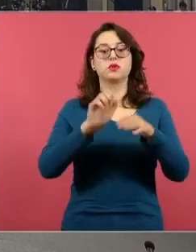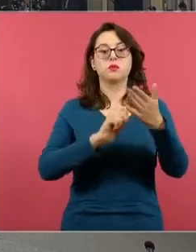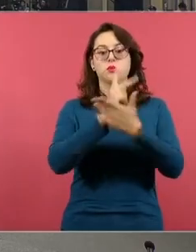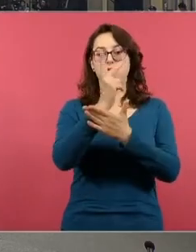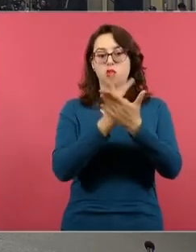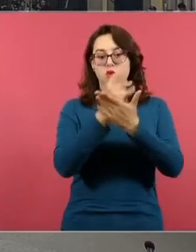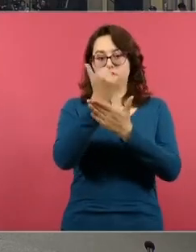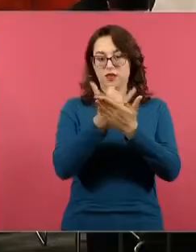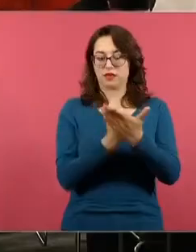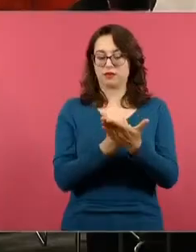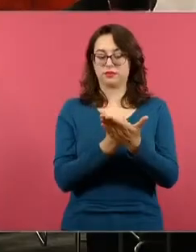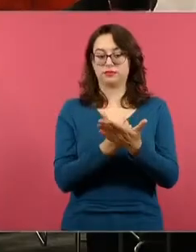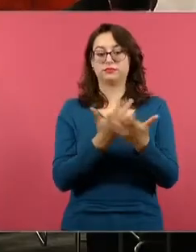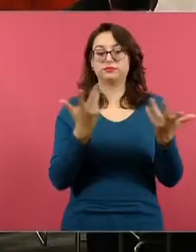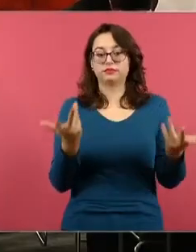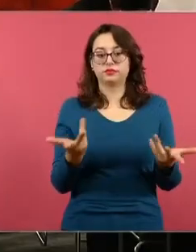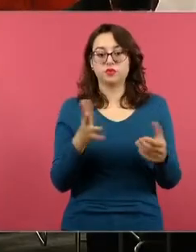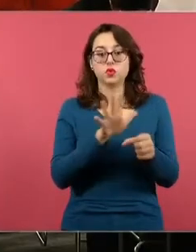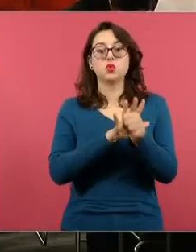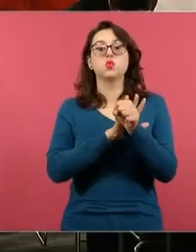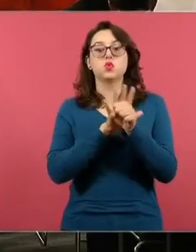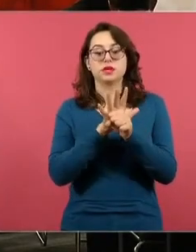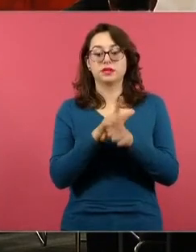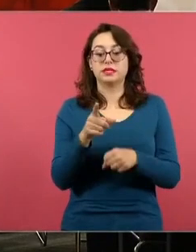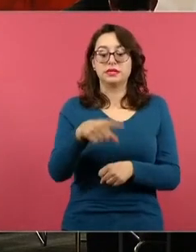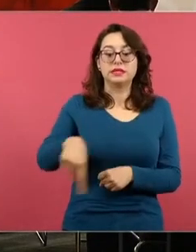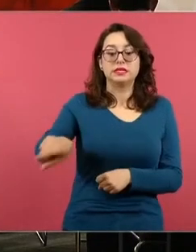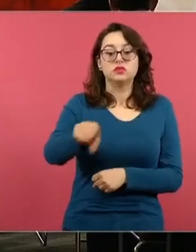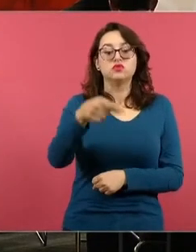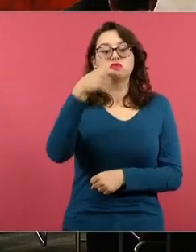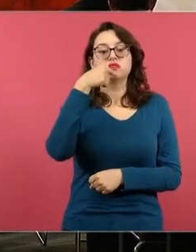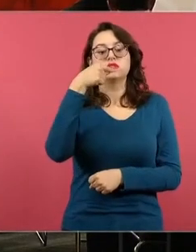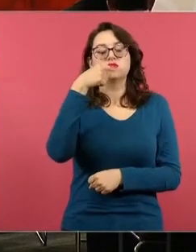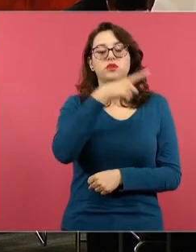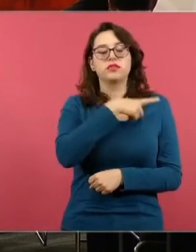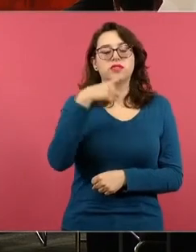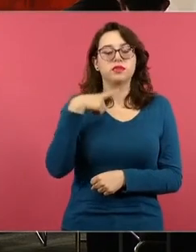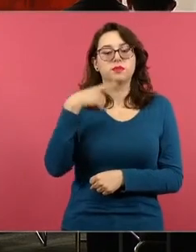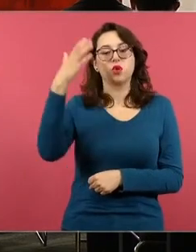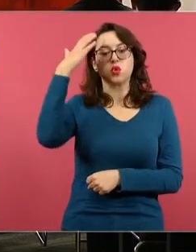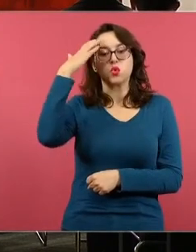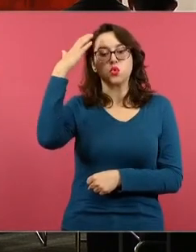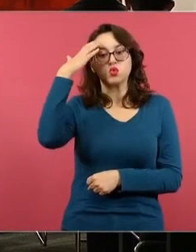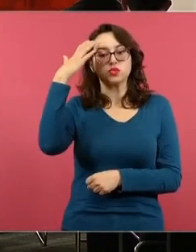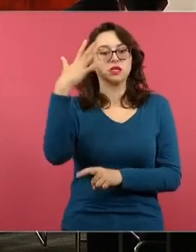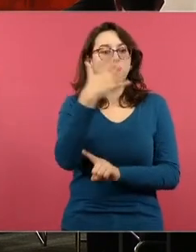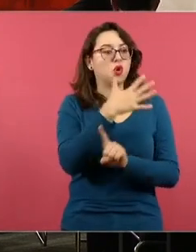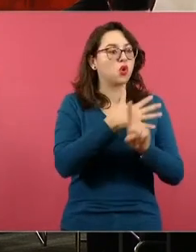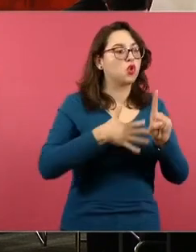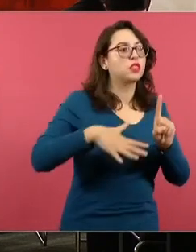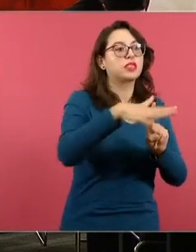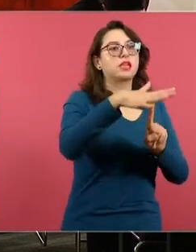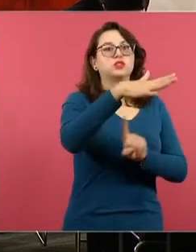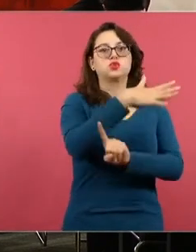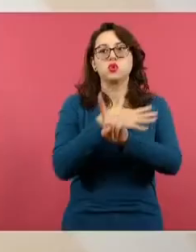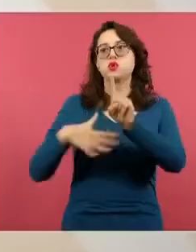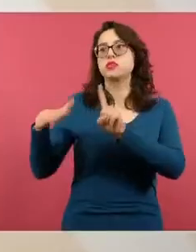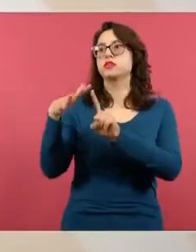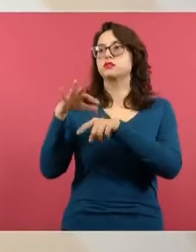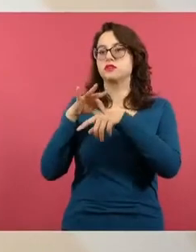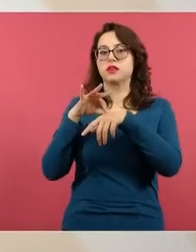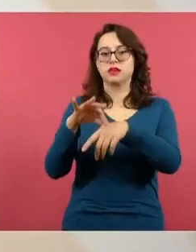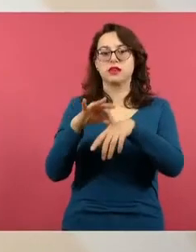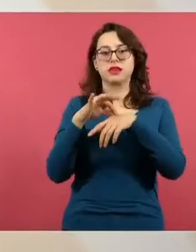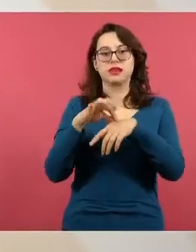la idea del proyecto es generar conciencia de las situaciones que se viven en las realidades de las y los alumnos